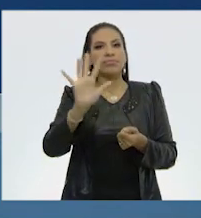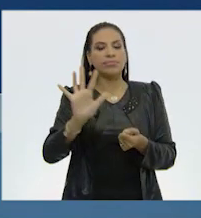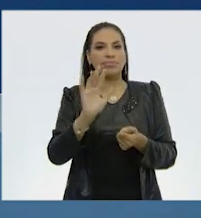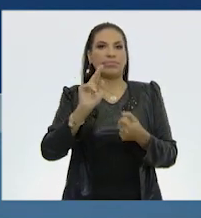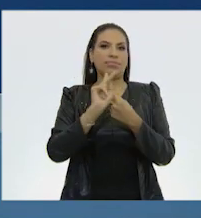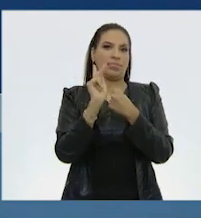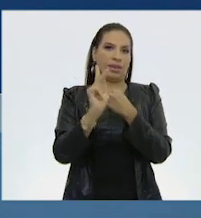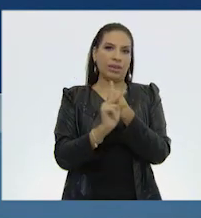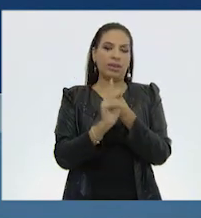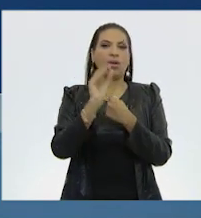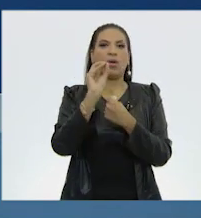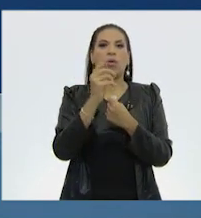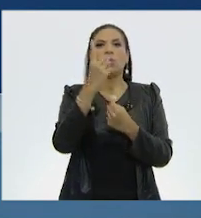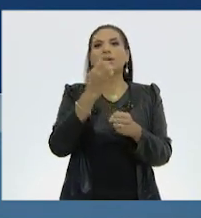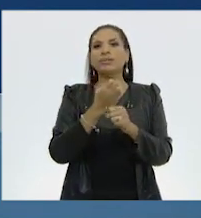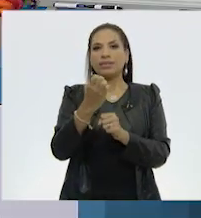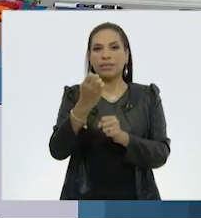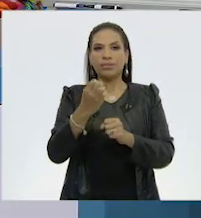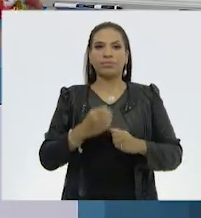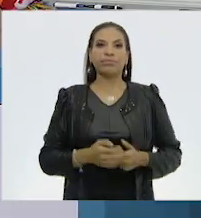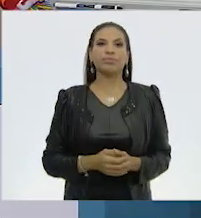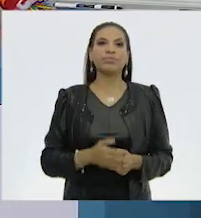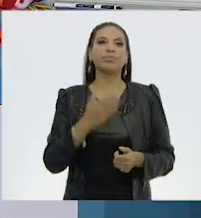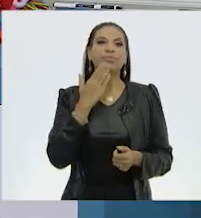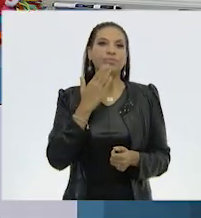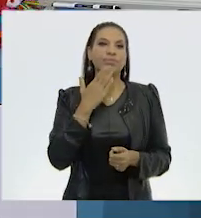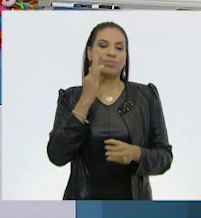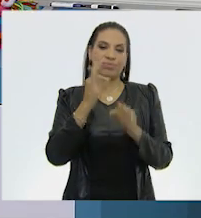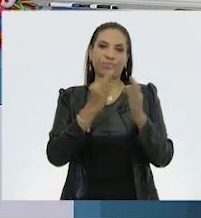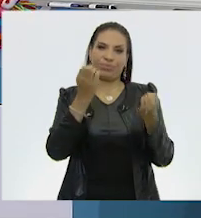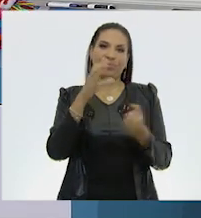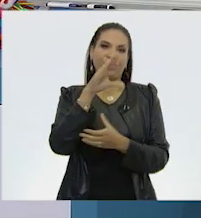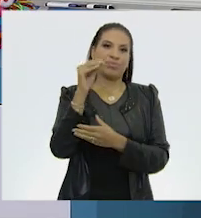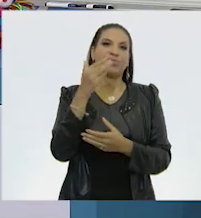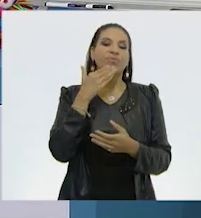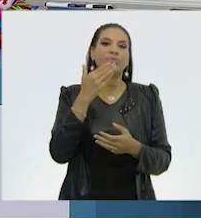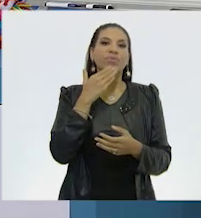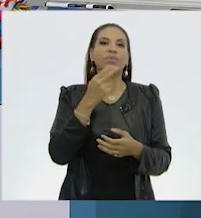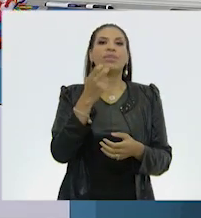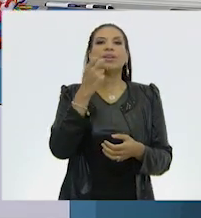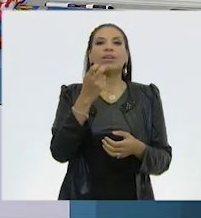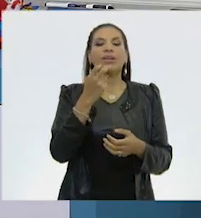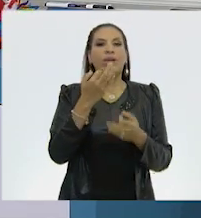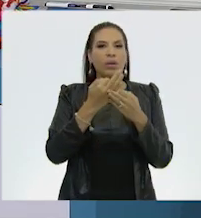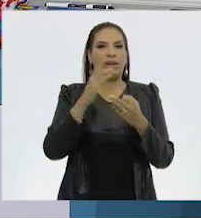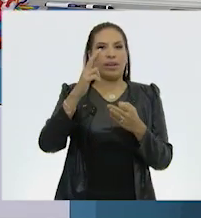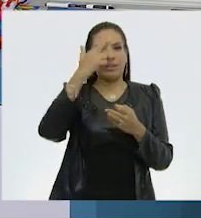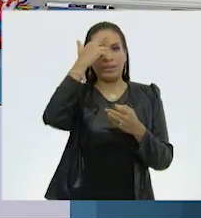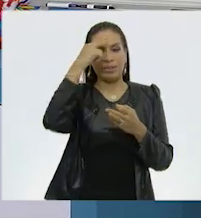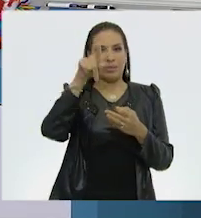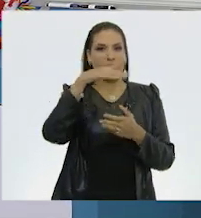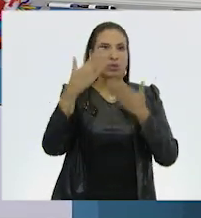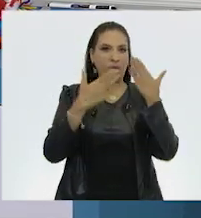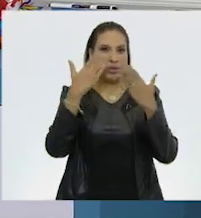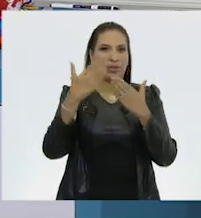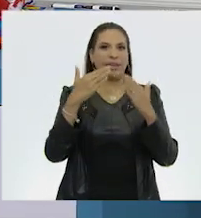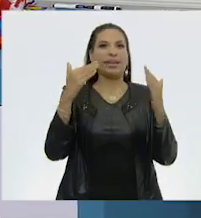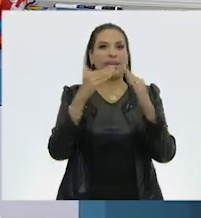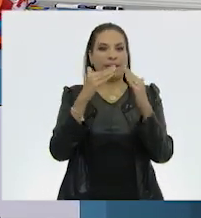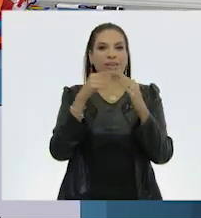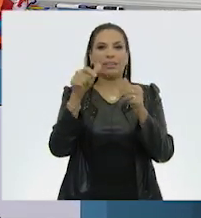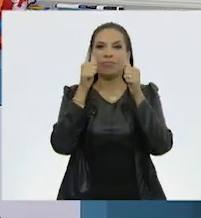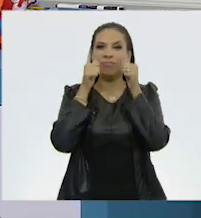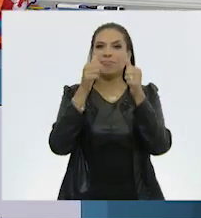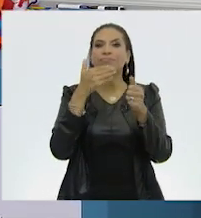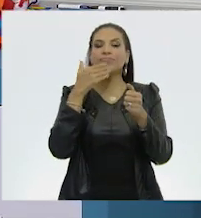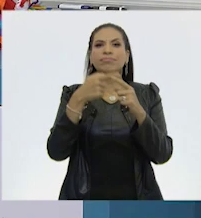un país o un estado. Correctísimo, Tom. Muy bien. Esto es, vamos a recordar, y estudiantes en casa bien atentos,